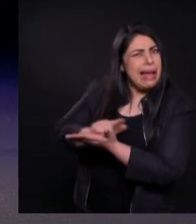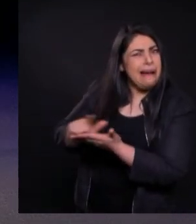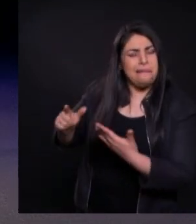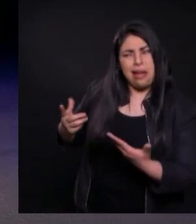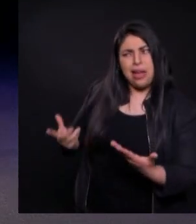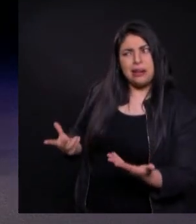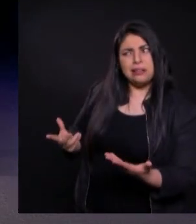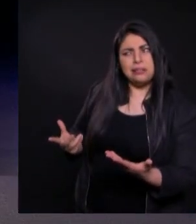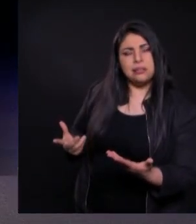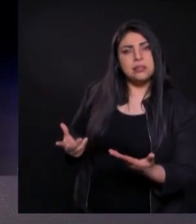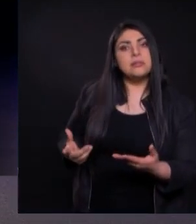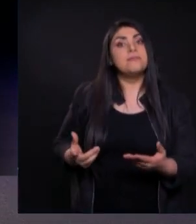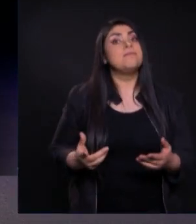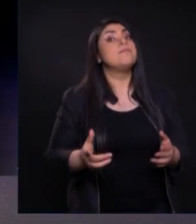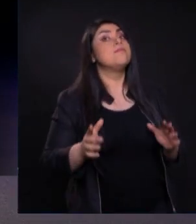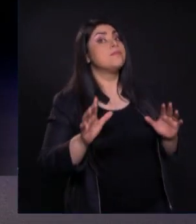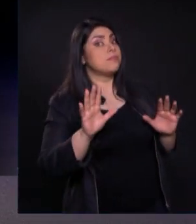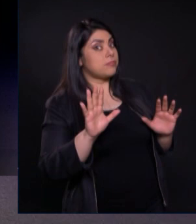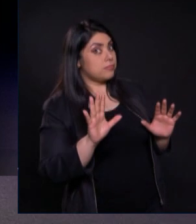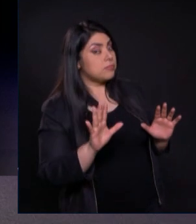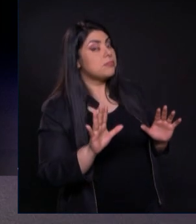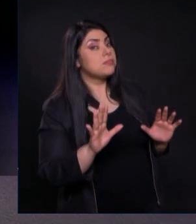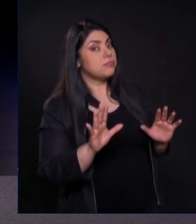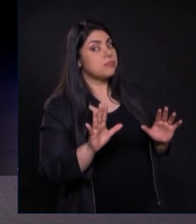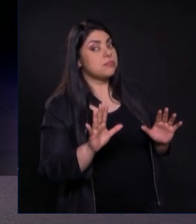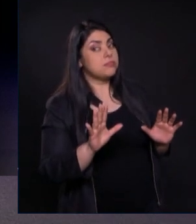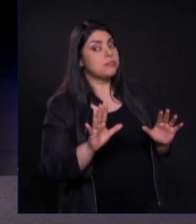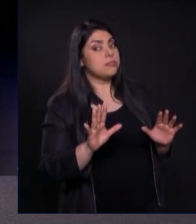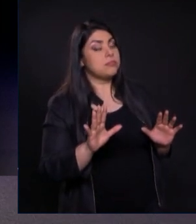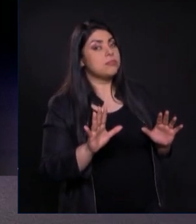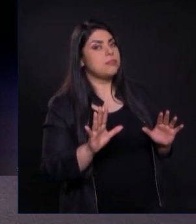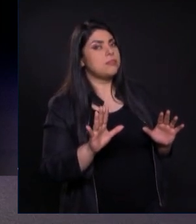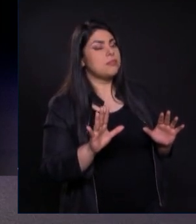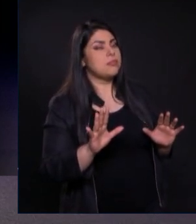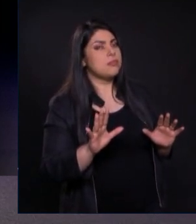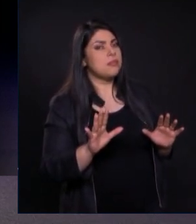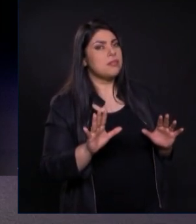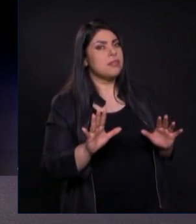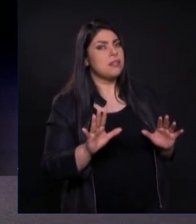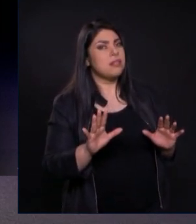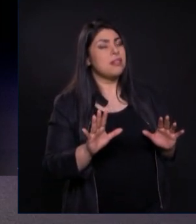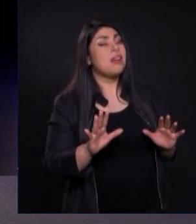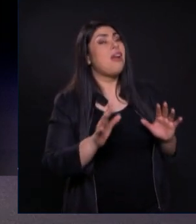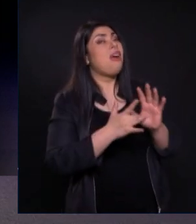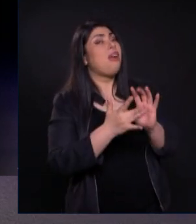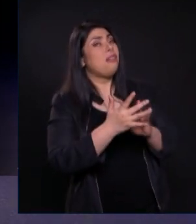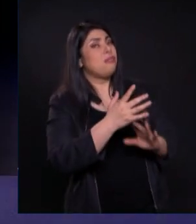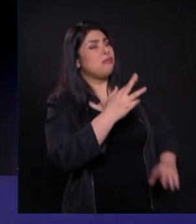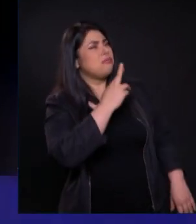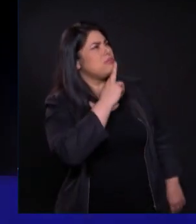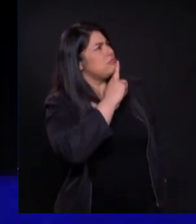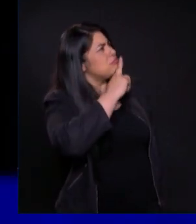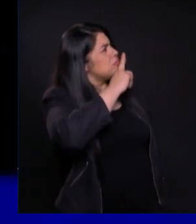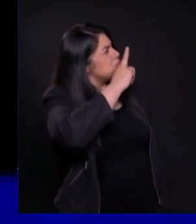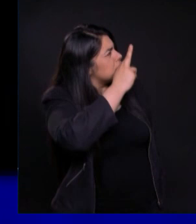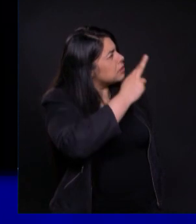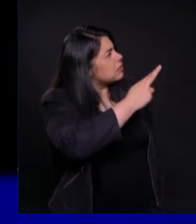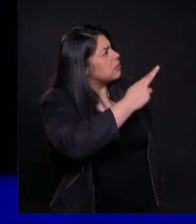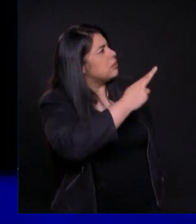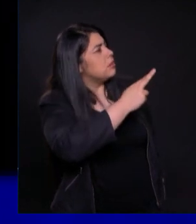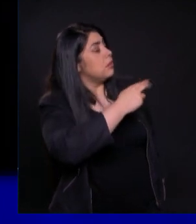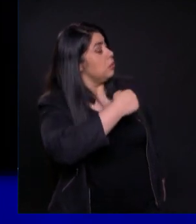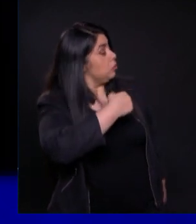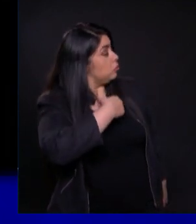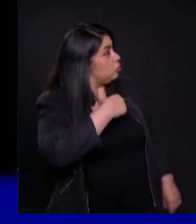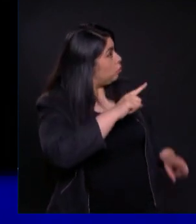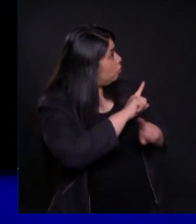Verso 8 Ah perdón Ahí en verso 8 Pedro le dijo No me lavarás Los pies jamás Jesús le respondió Si no Te lavaré